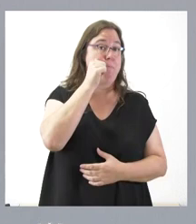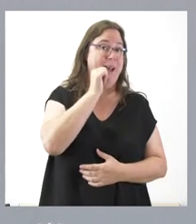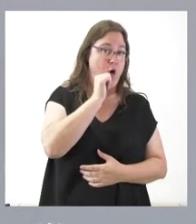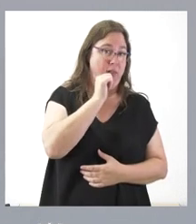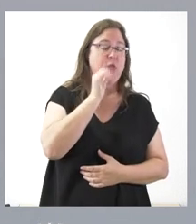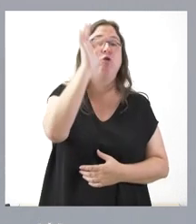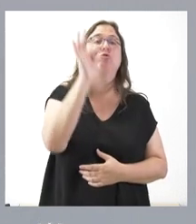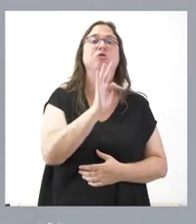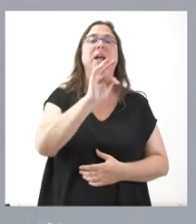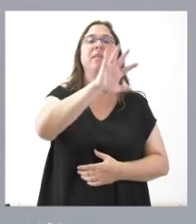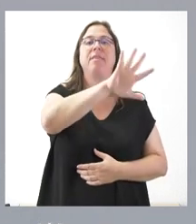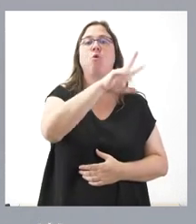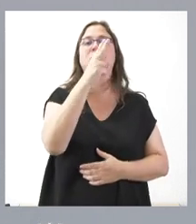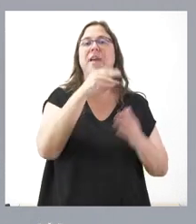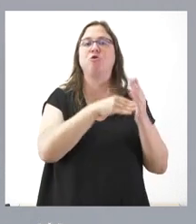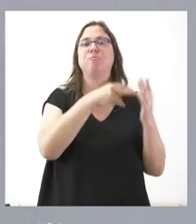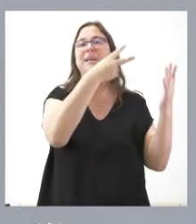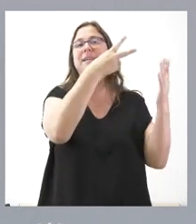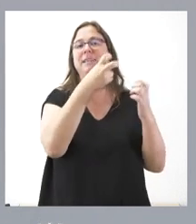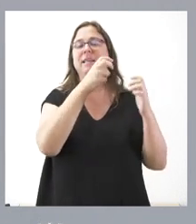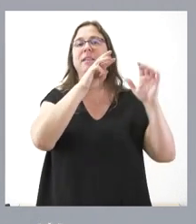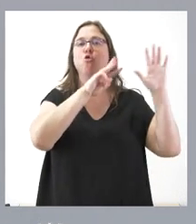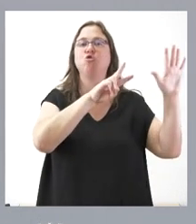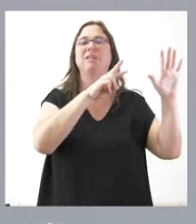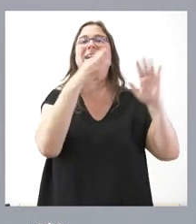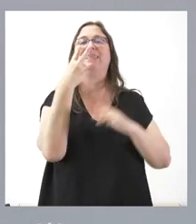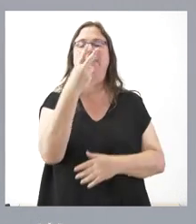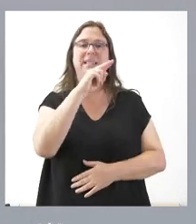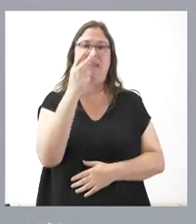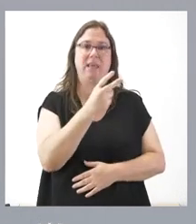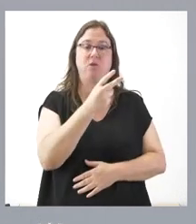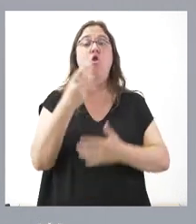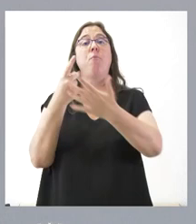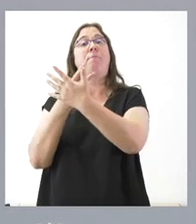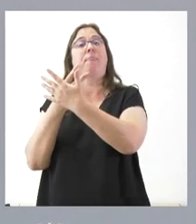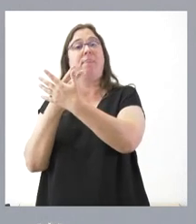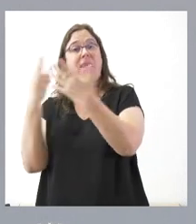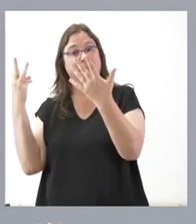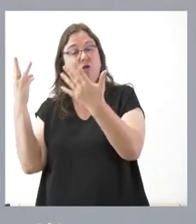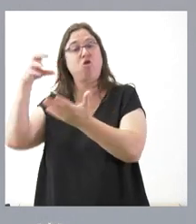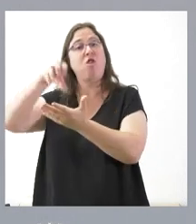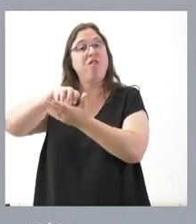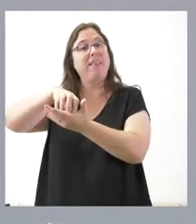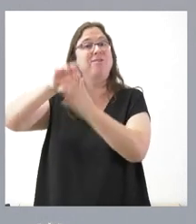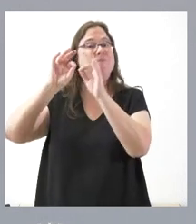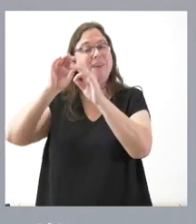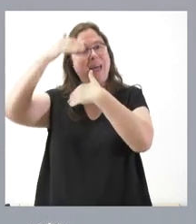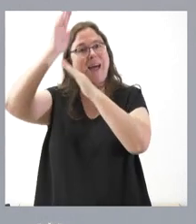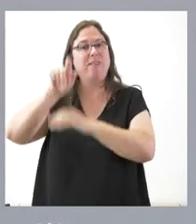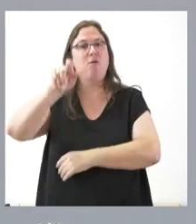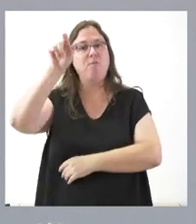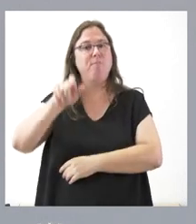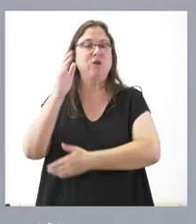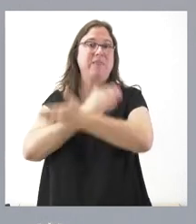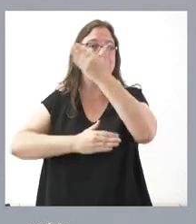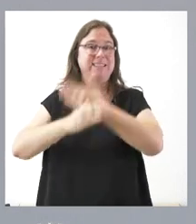52.787 euros y 18 en el centro de día para atención a personas con